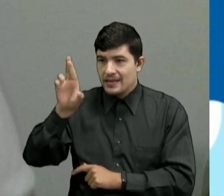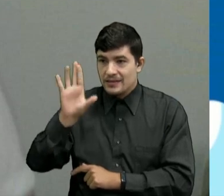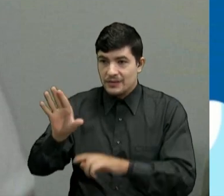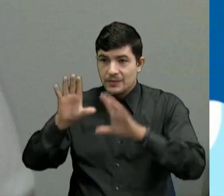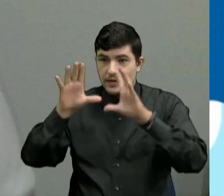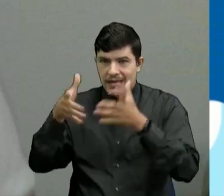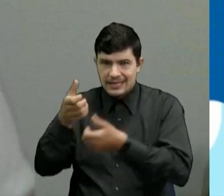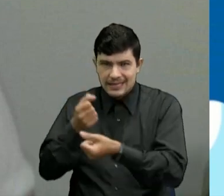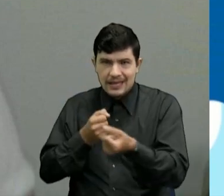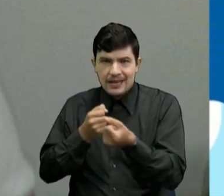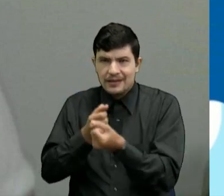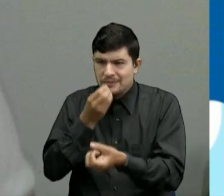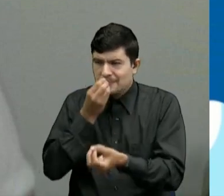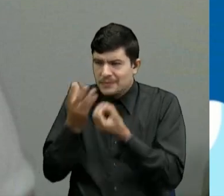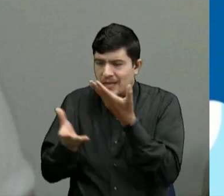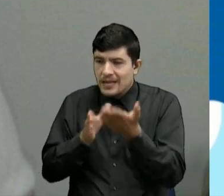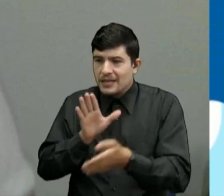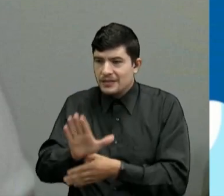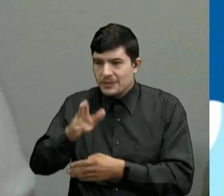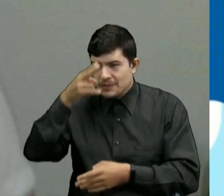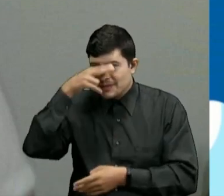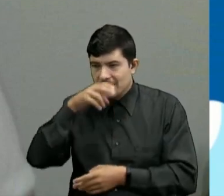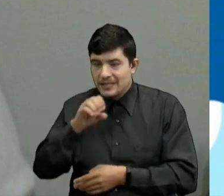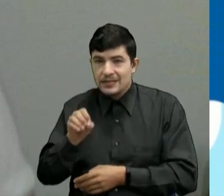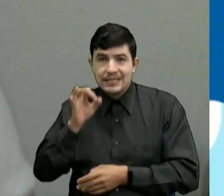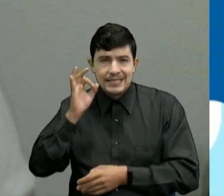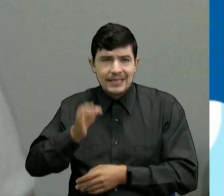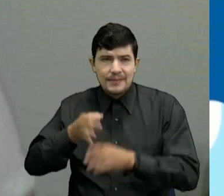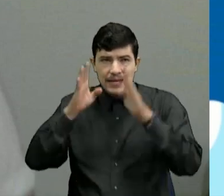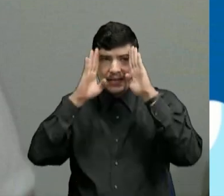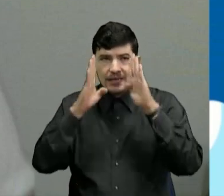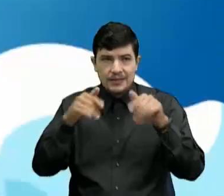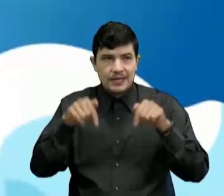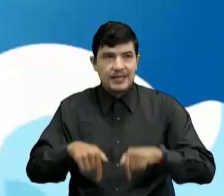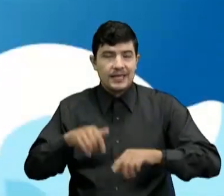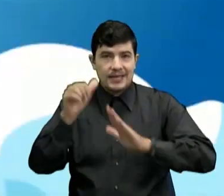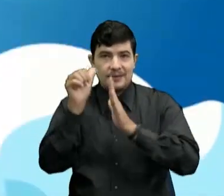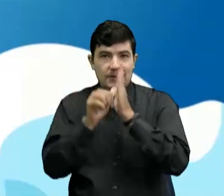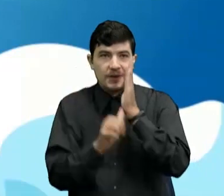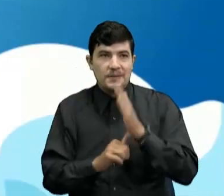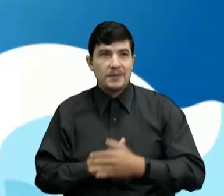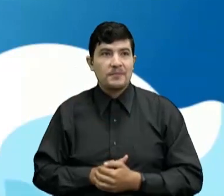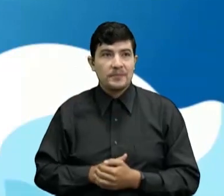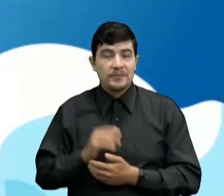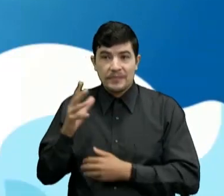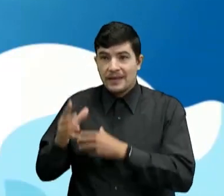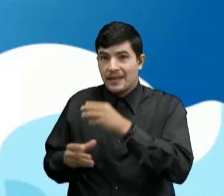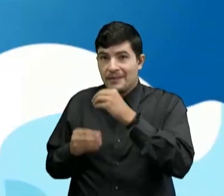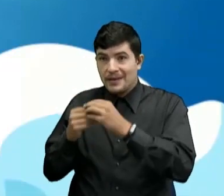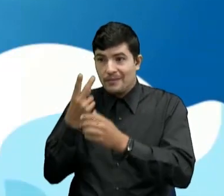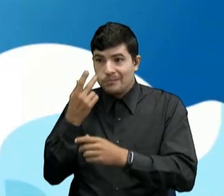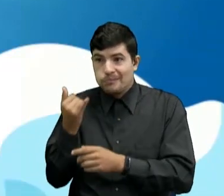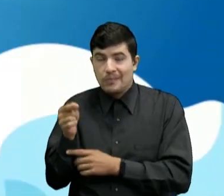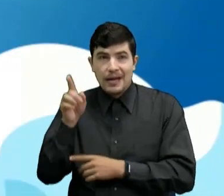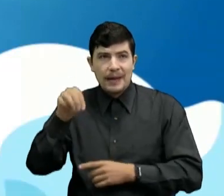esta clase de refuerzo Un besito para ella y para el niño Que siempre están tan pendientes de nuestro programa Tenemos también por allí